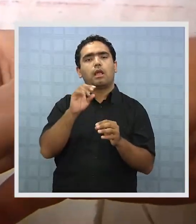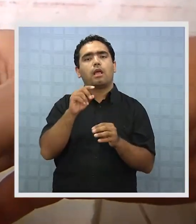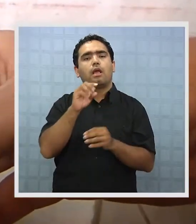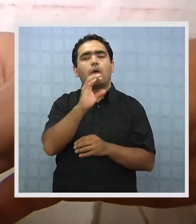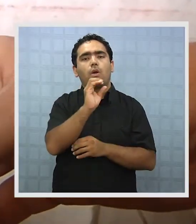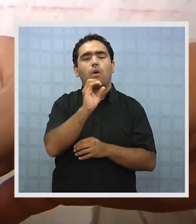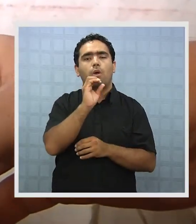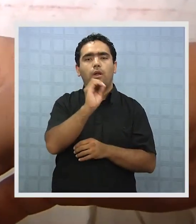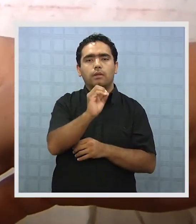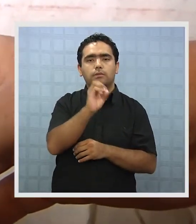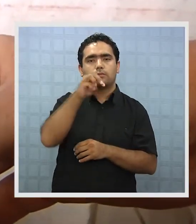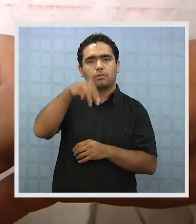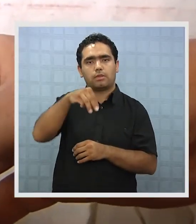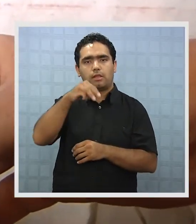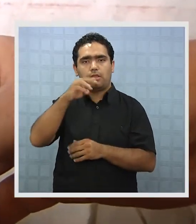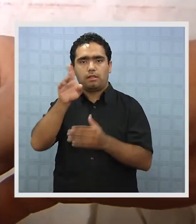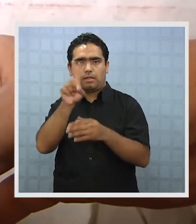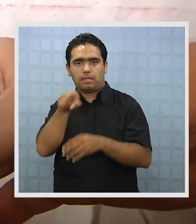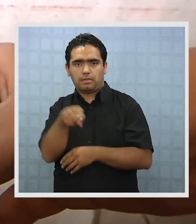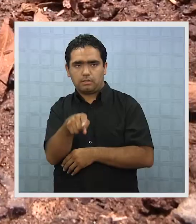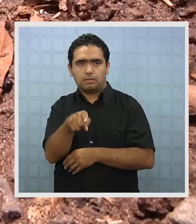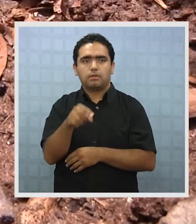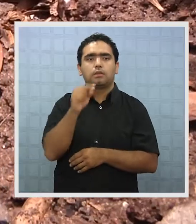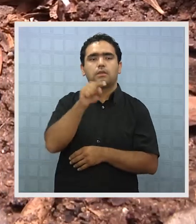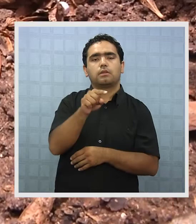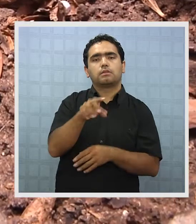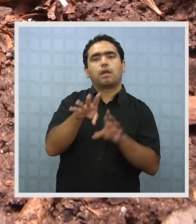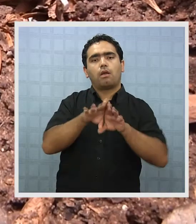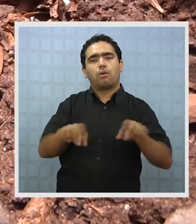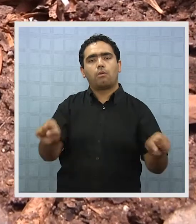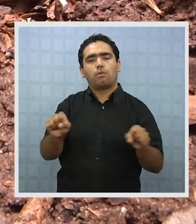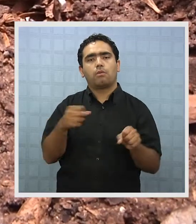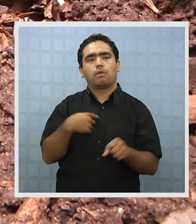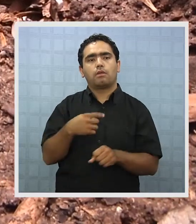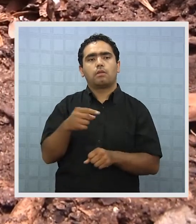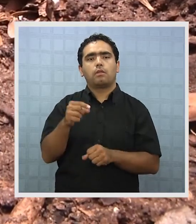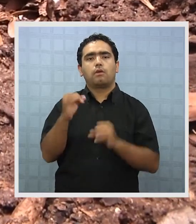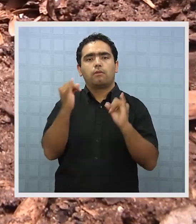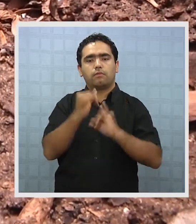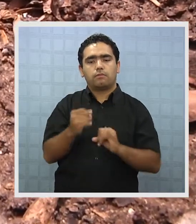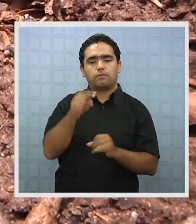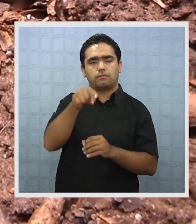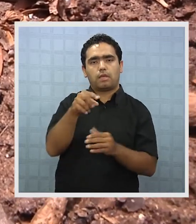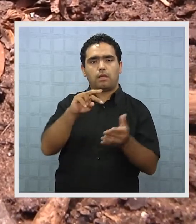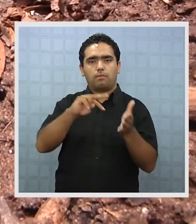por lo que el gobierno regional acordó tomar medidas directas sobre el problema.